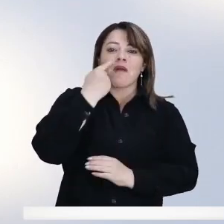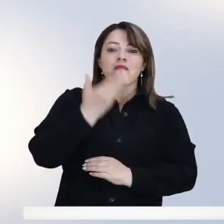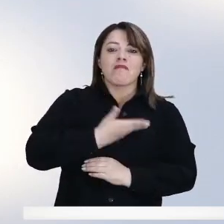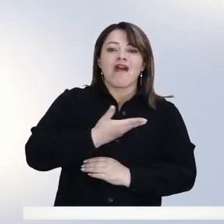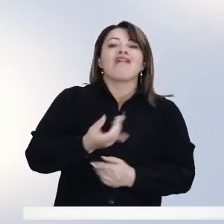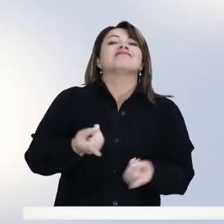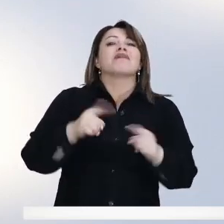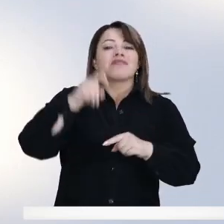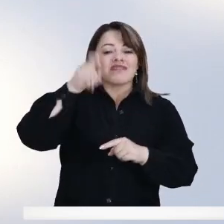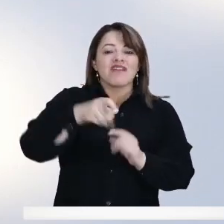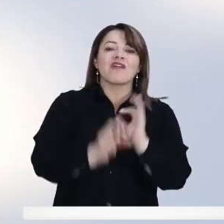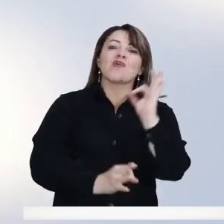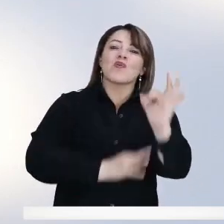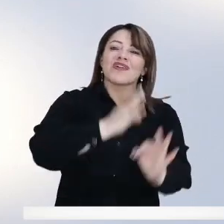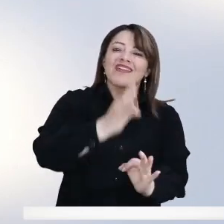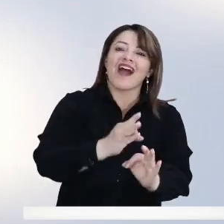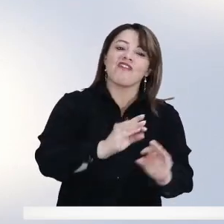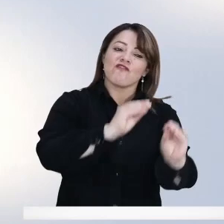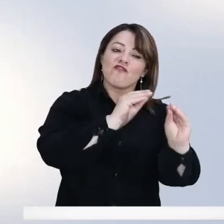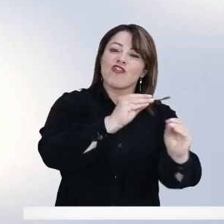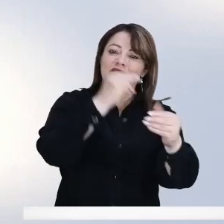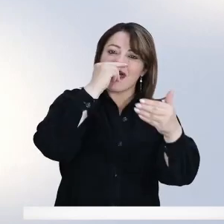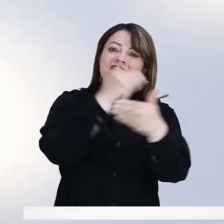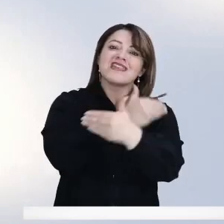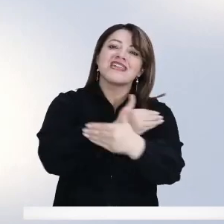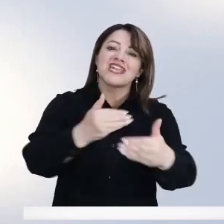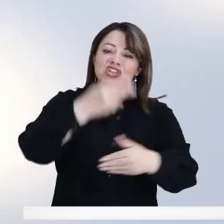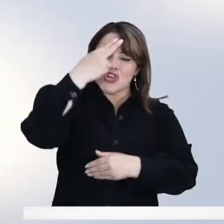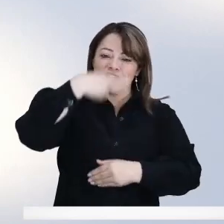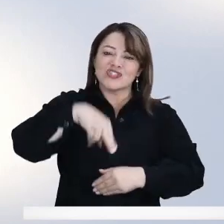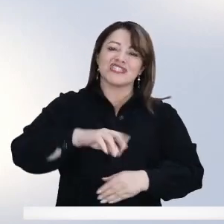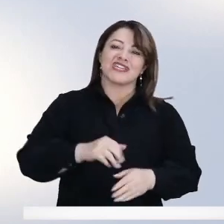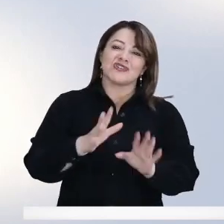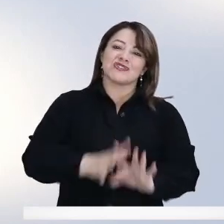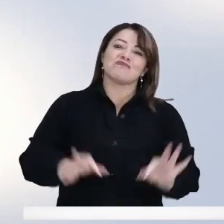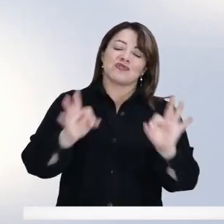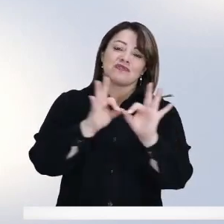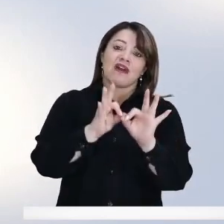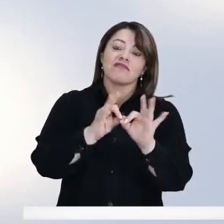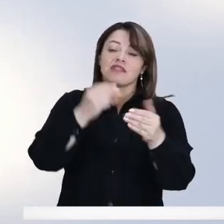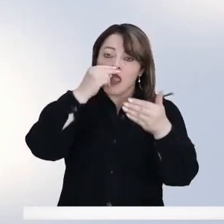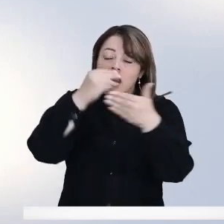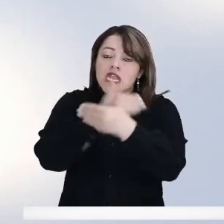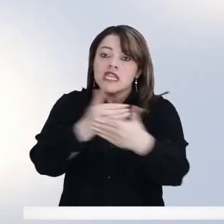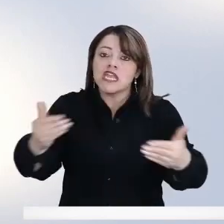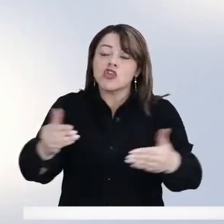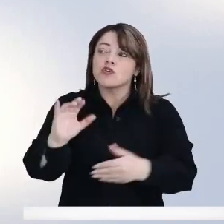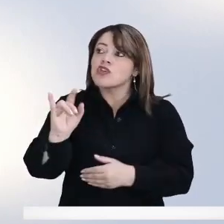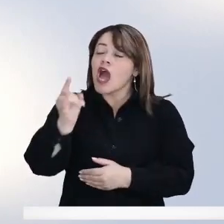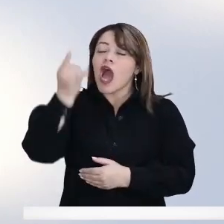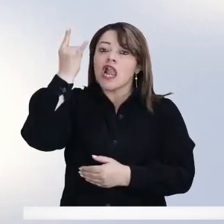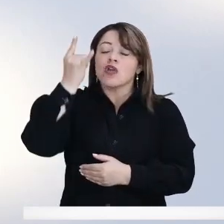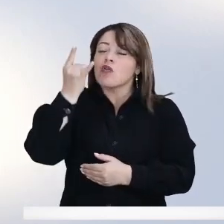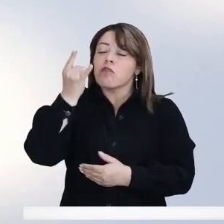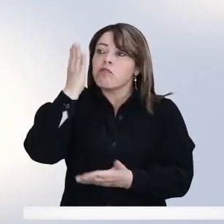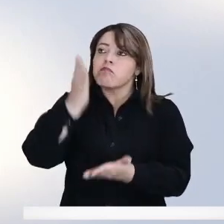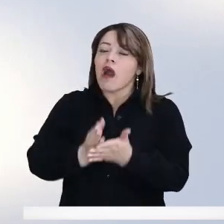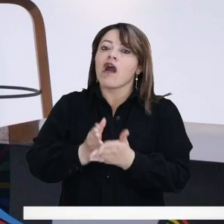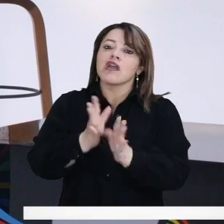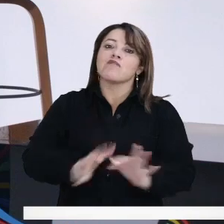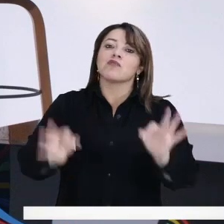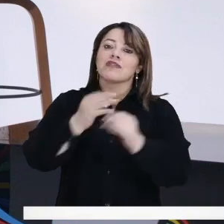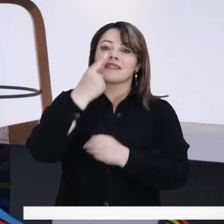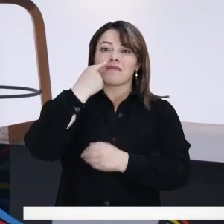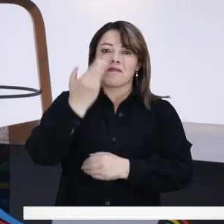siempre estén protegidos, escucharlos. Muy importante para poder conocer esas alertas en las que ellos puedan ser víctimas de violencia, de maltrato, en